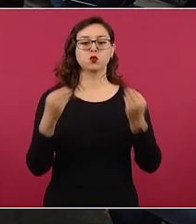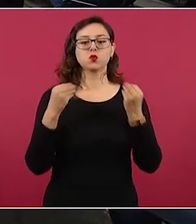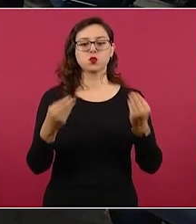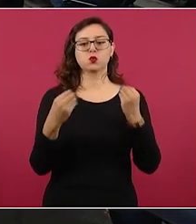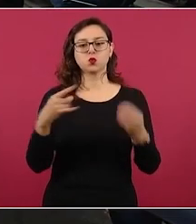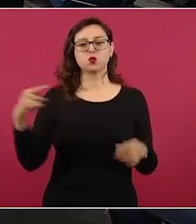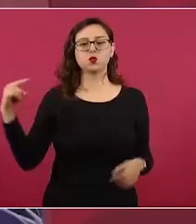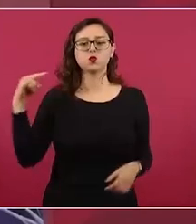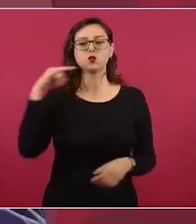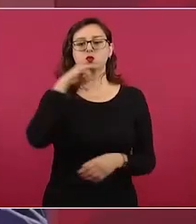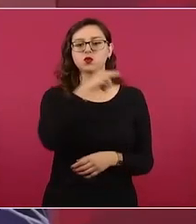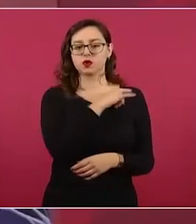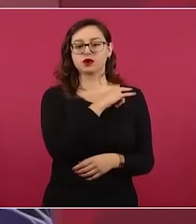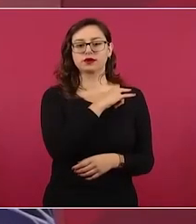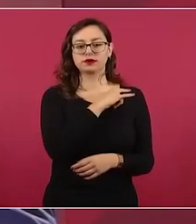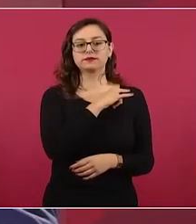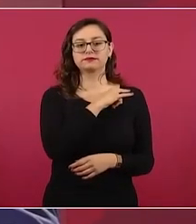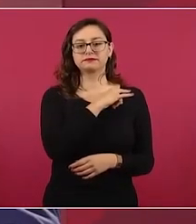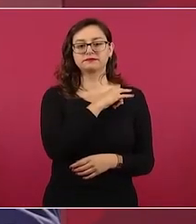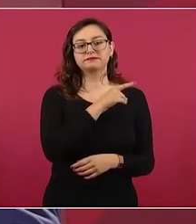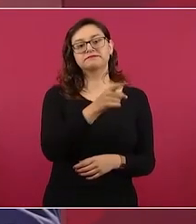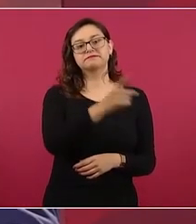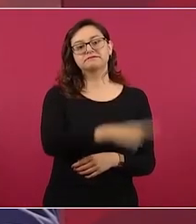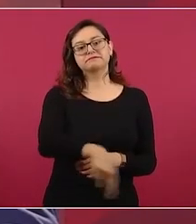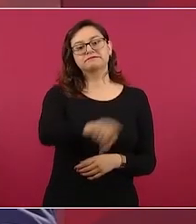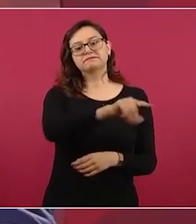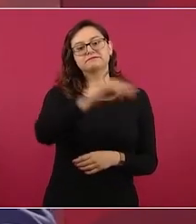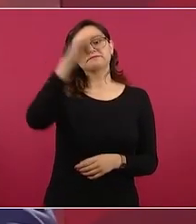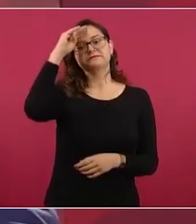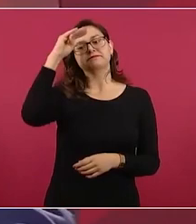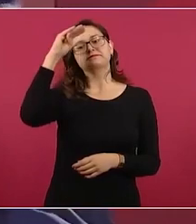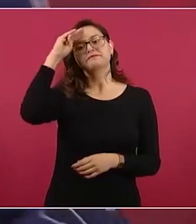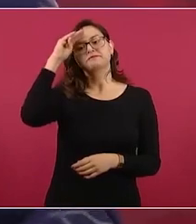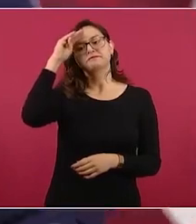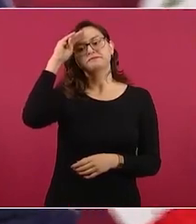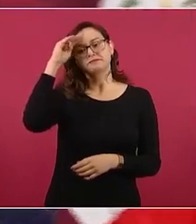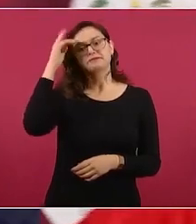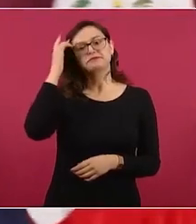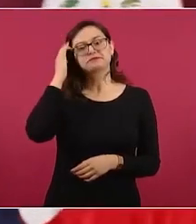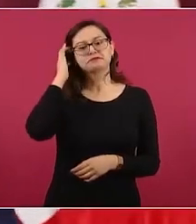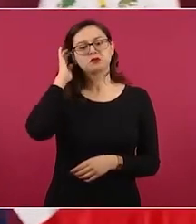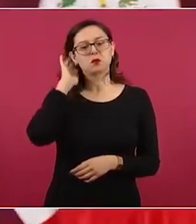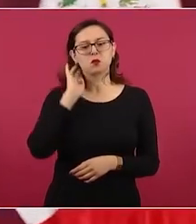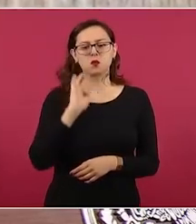que pueden estar viendo